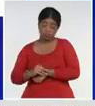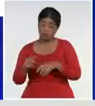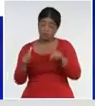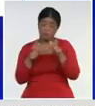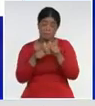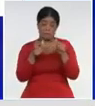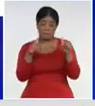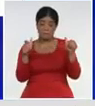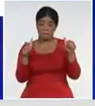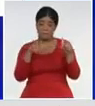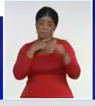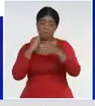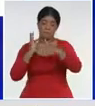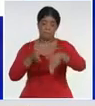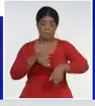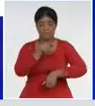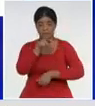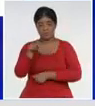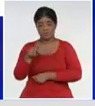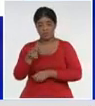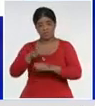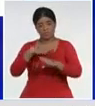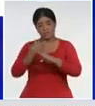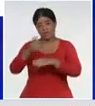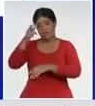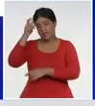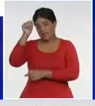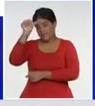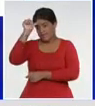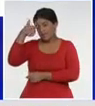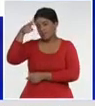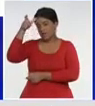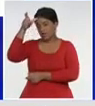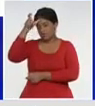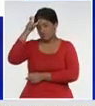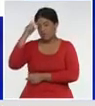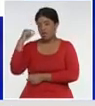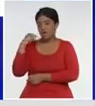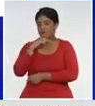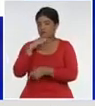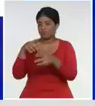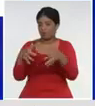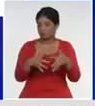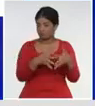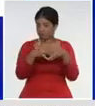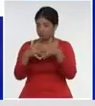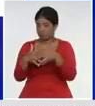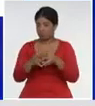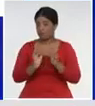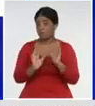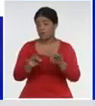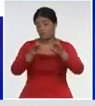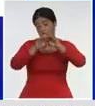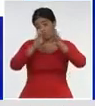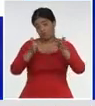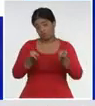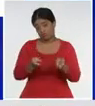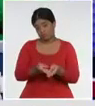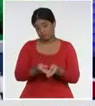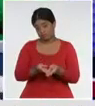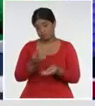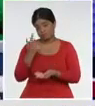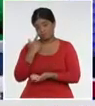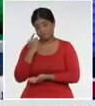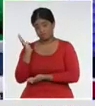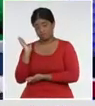de casos. Después, India, Turquía, Rusia, Estados Unidos. Este es el comportamiento del mundo, como se puede